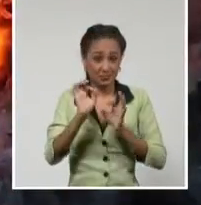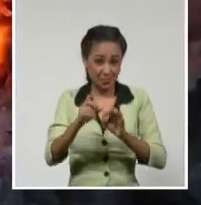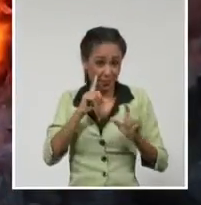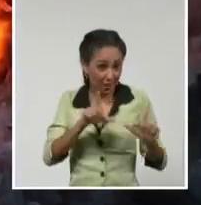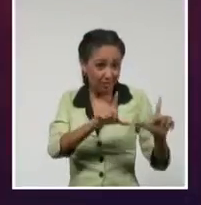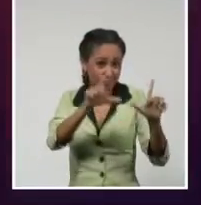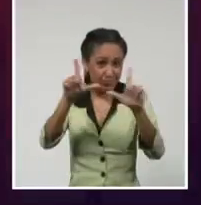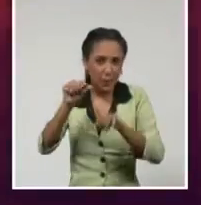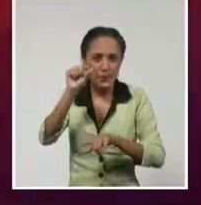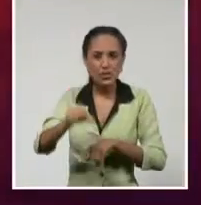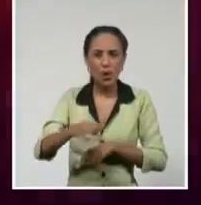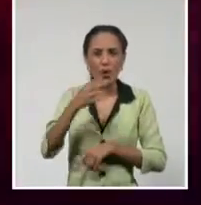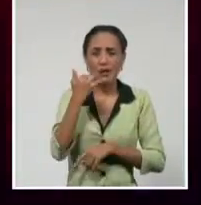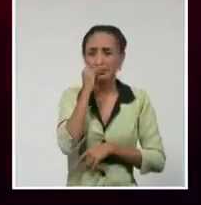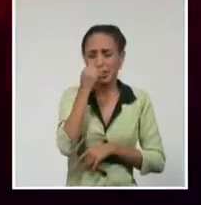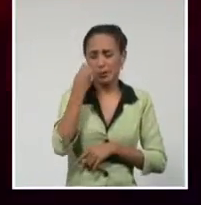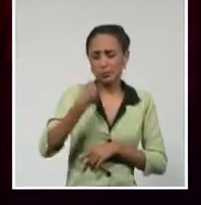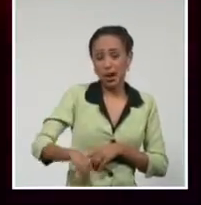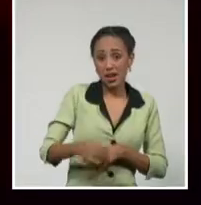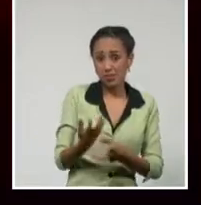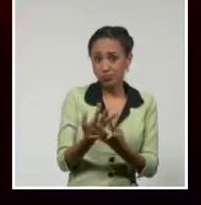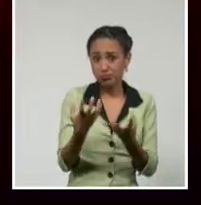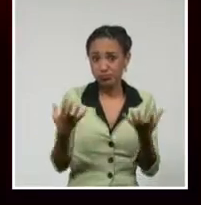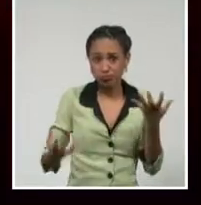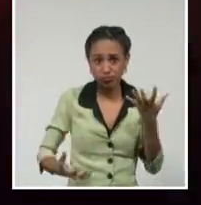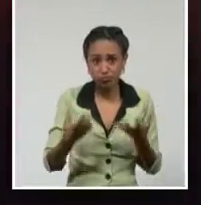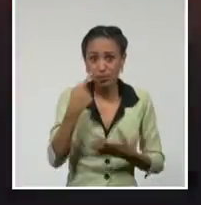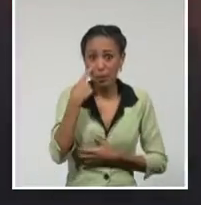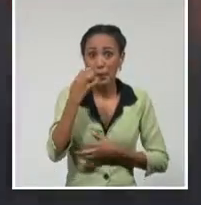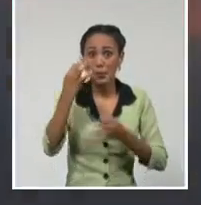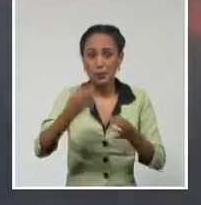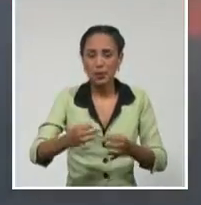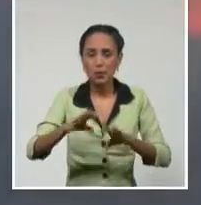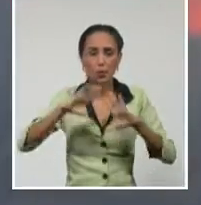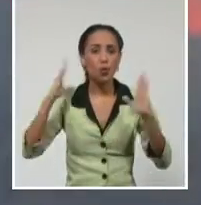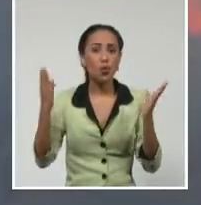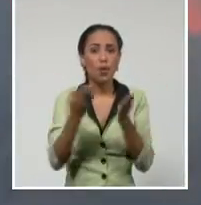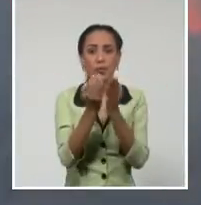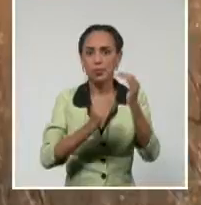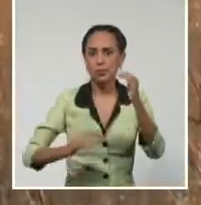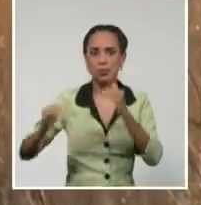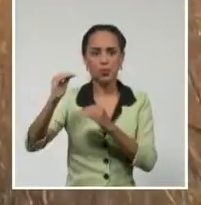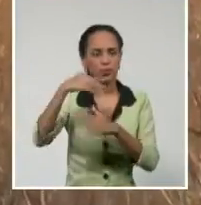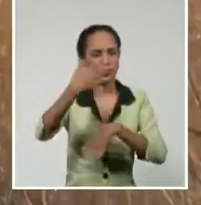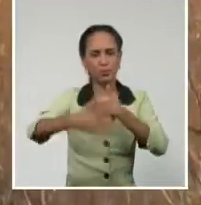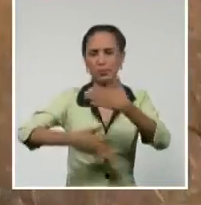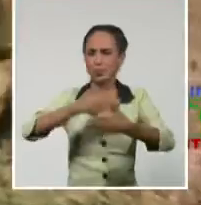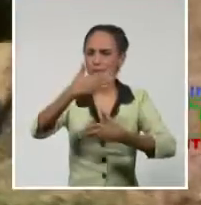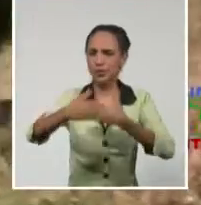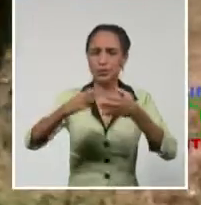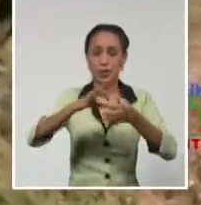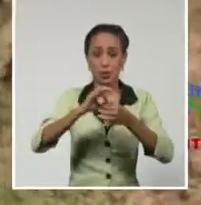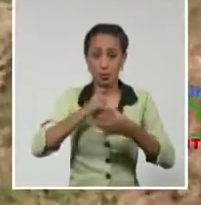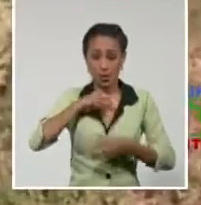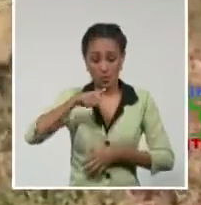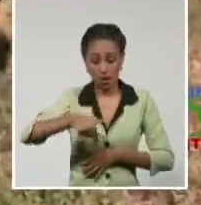principal causa de incendios forestales. A escala global proliferan estos fenómenos. En Cuba, por ejemplo, el cuerpo de